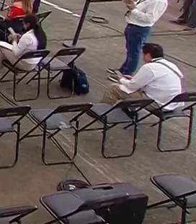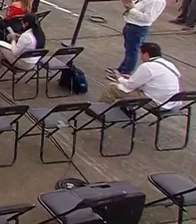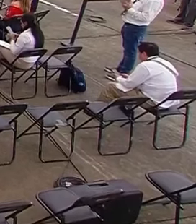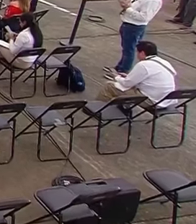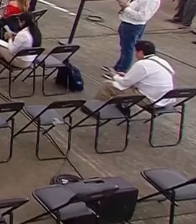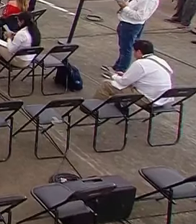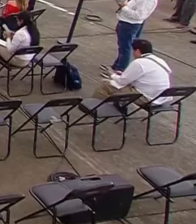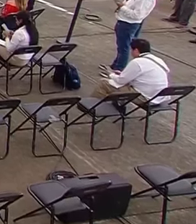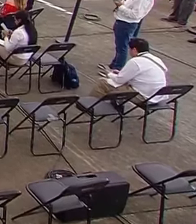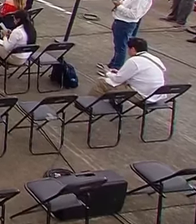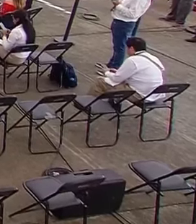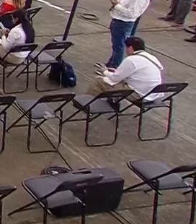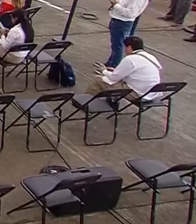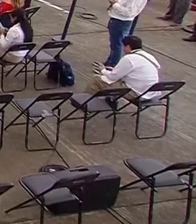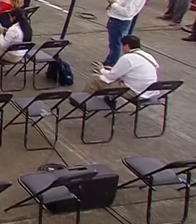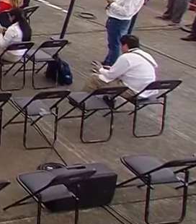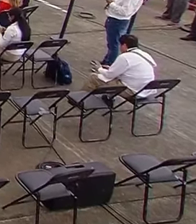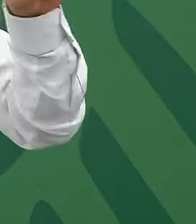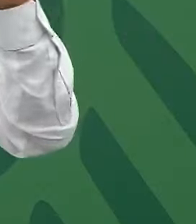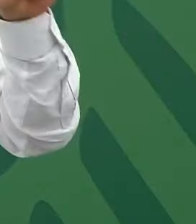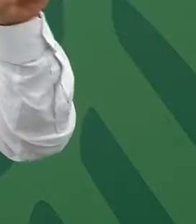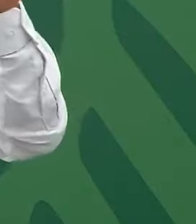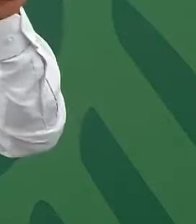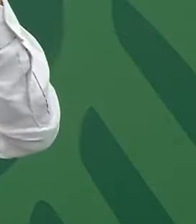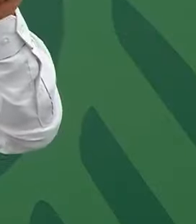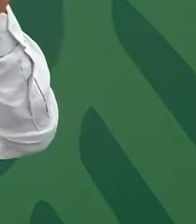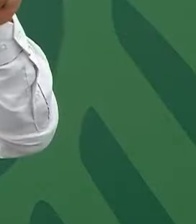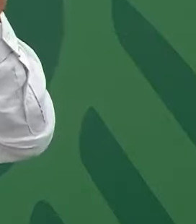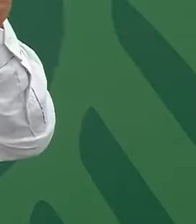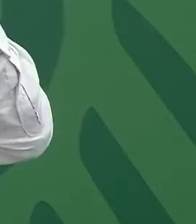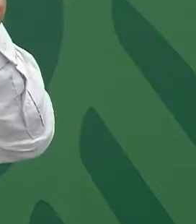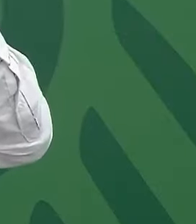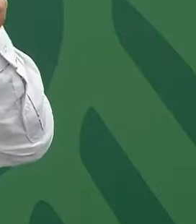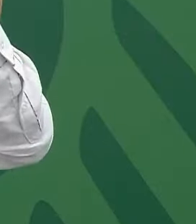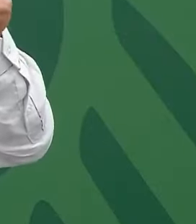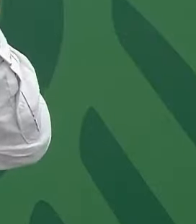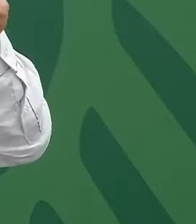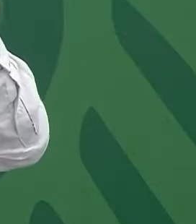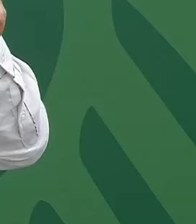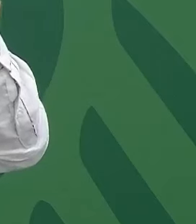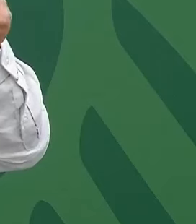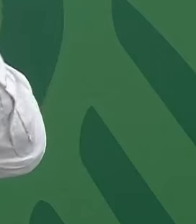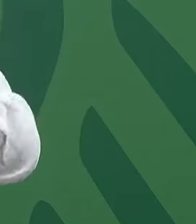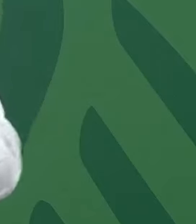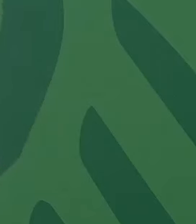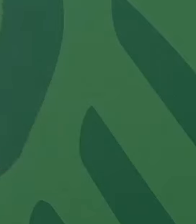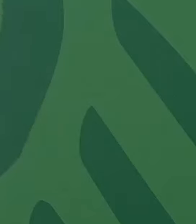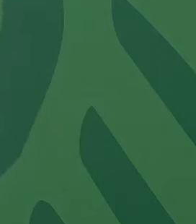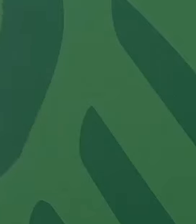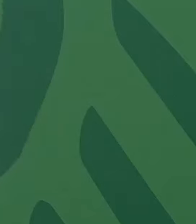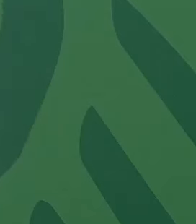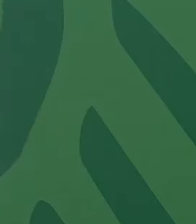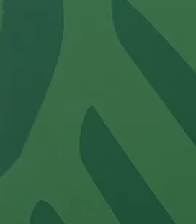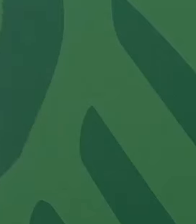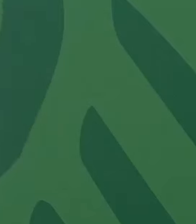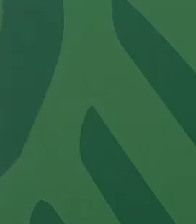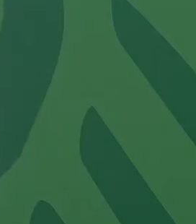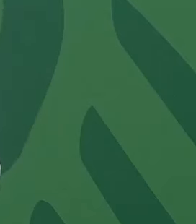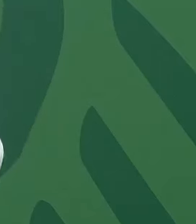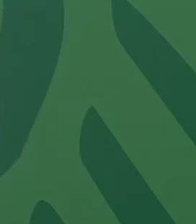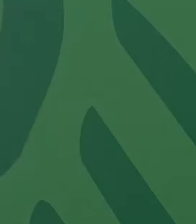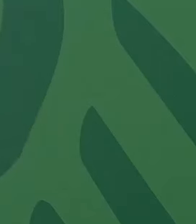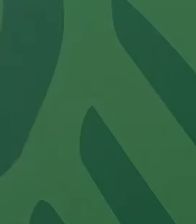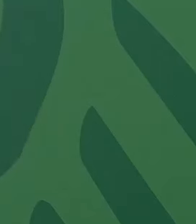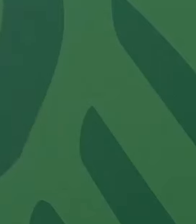vamos a atender todo lo relacionado con la